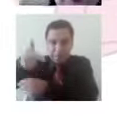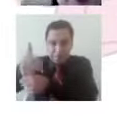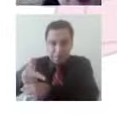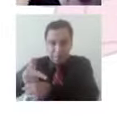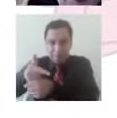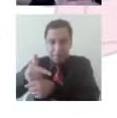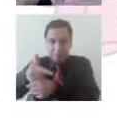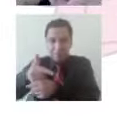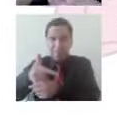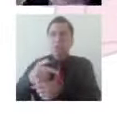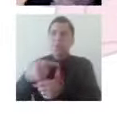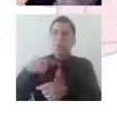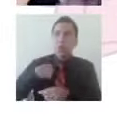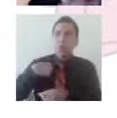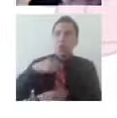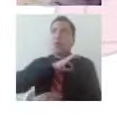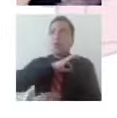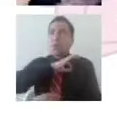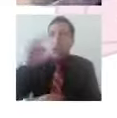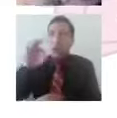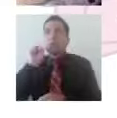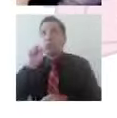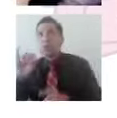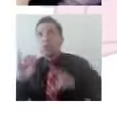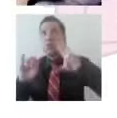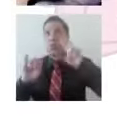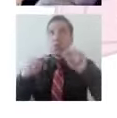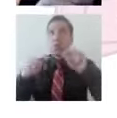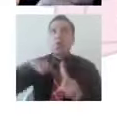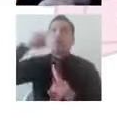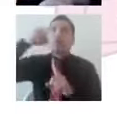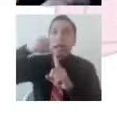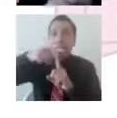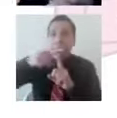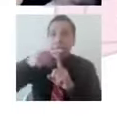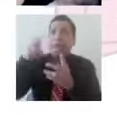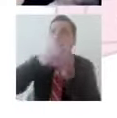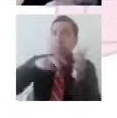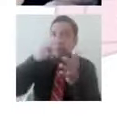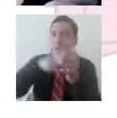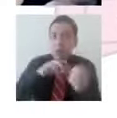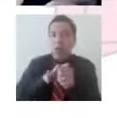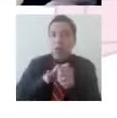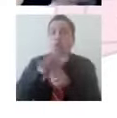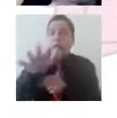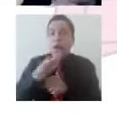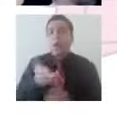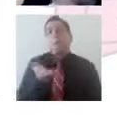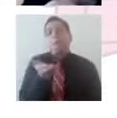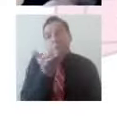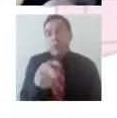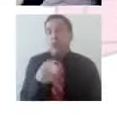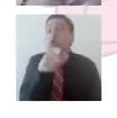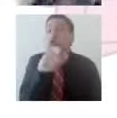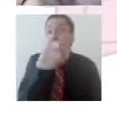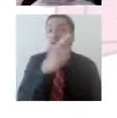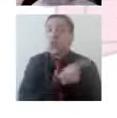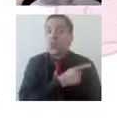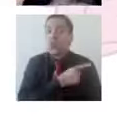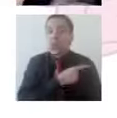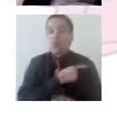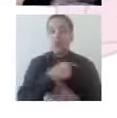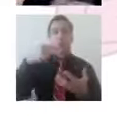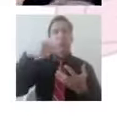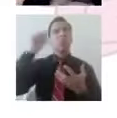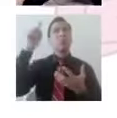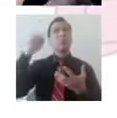diciendo, a ver, si puedo esto, no puedo esto, no tengo que trabajar, etcétera. Y aquí es donde les voy a empezar a pedir que ustedes vayan checando cómo se